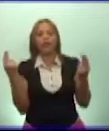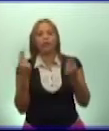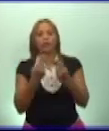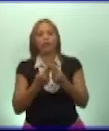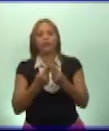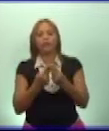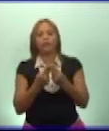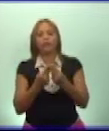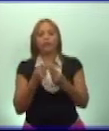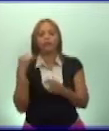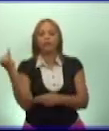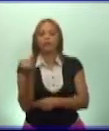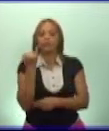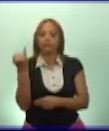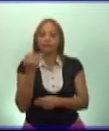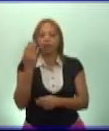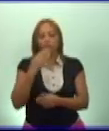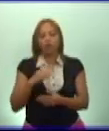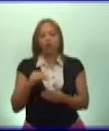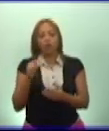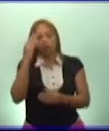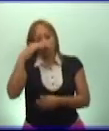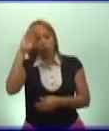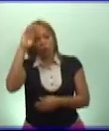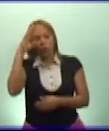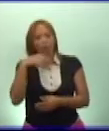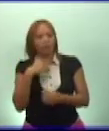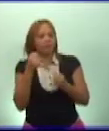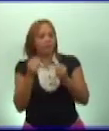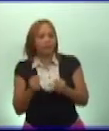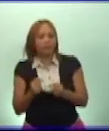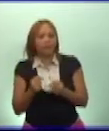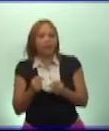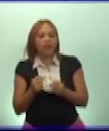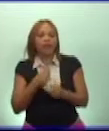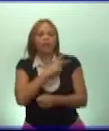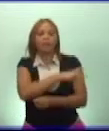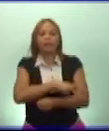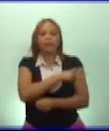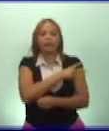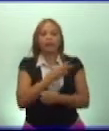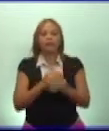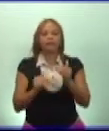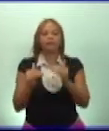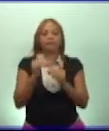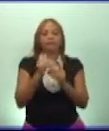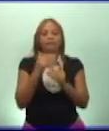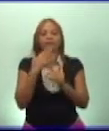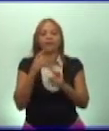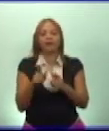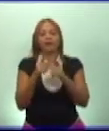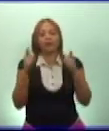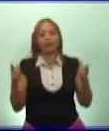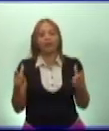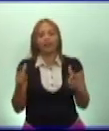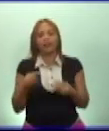internacionales, Cuba llega a ubicarse entre los países más grandes y de mayor desarrollo.